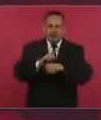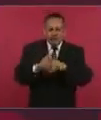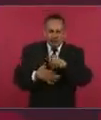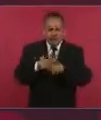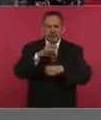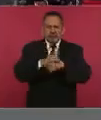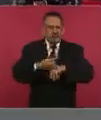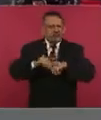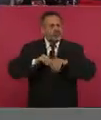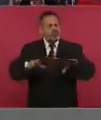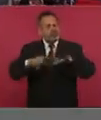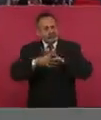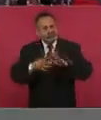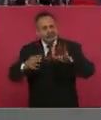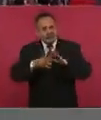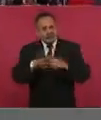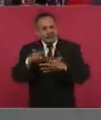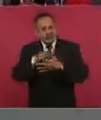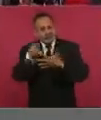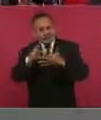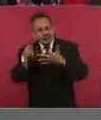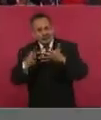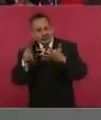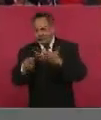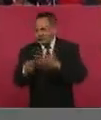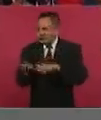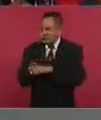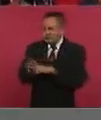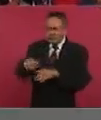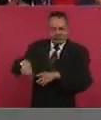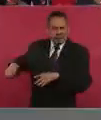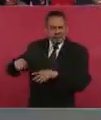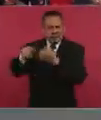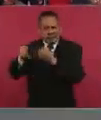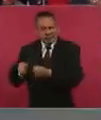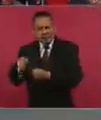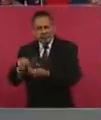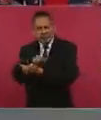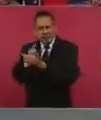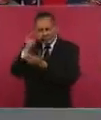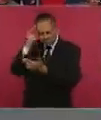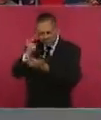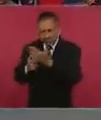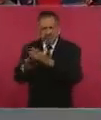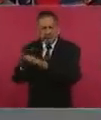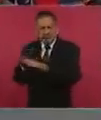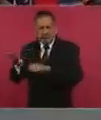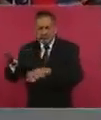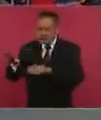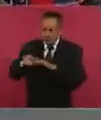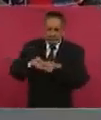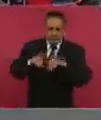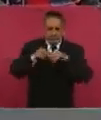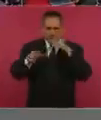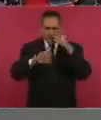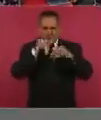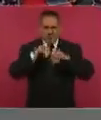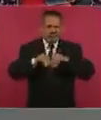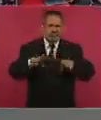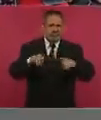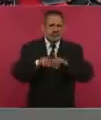de delitos cometidos, de